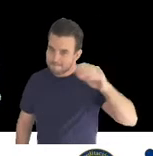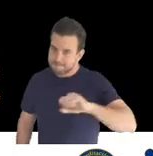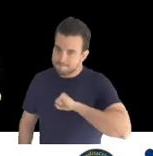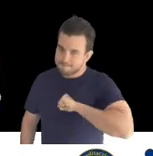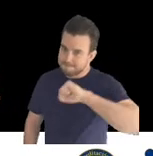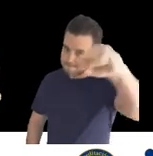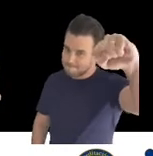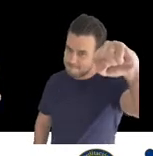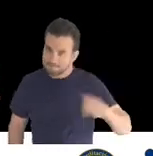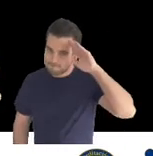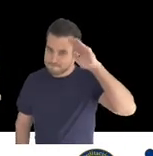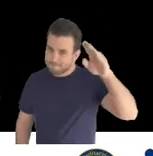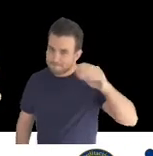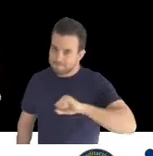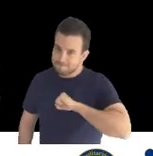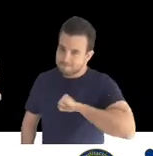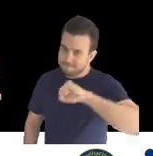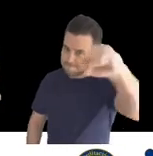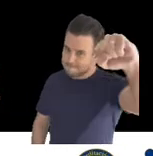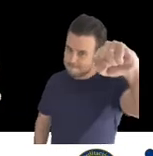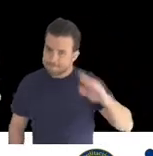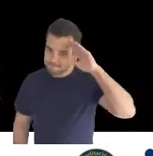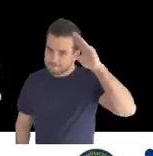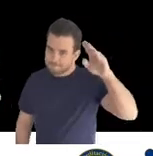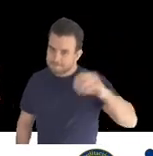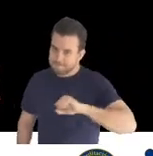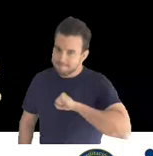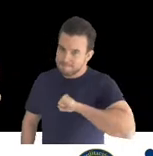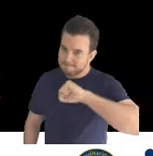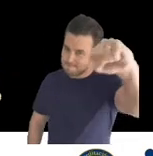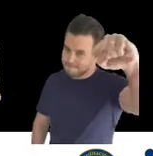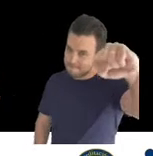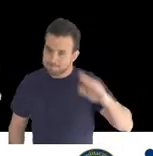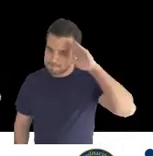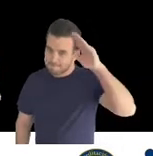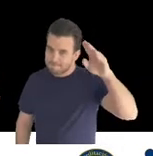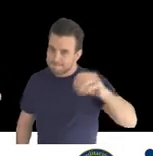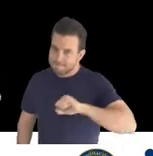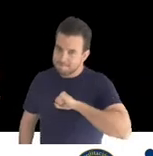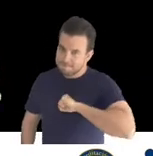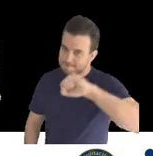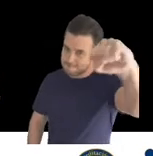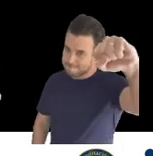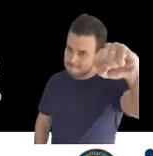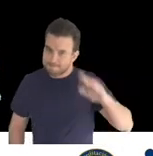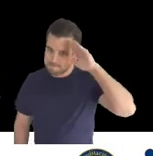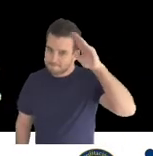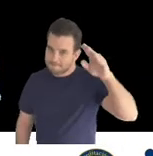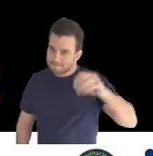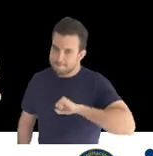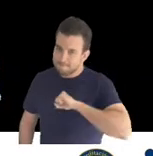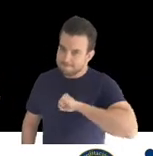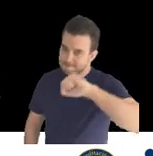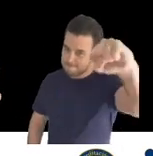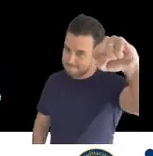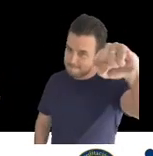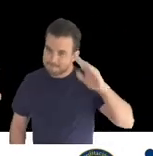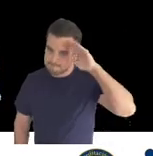me involucro con la Organización de Estados Ciberoamericanos a manejar proyectos con el Ministerio de Educación Nacional